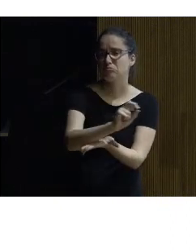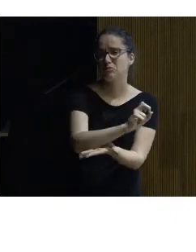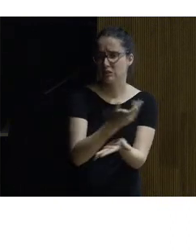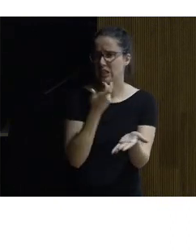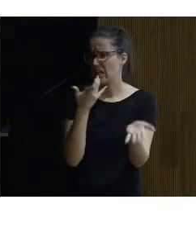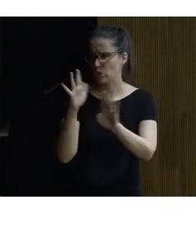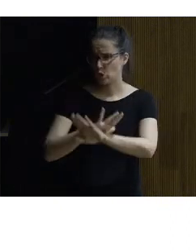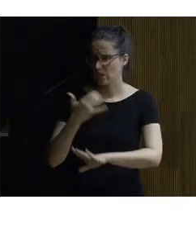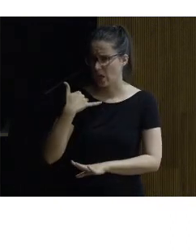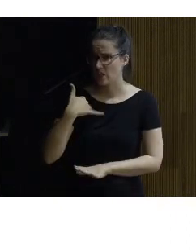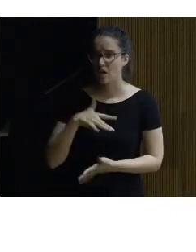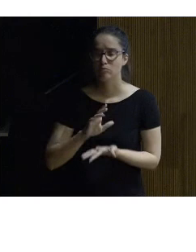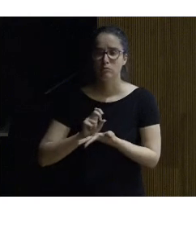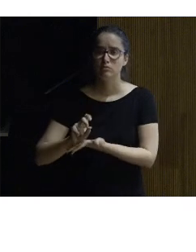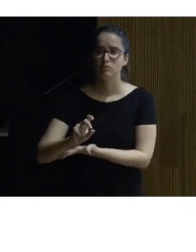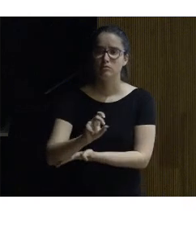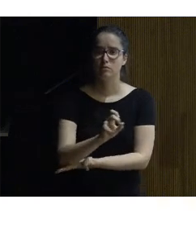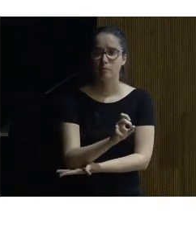anochecido y